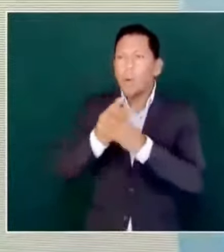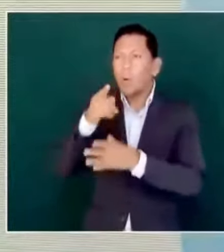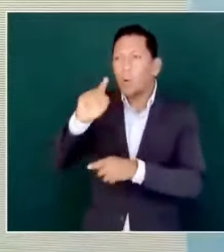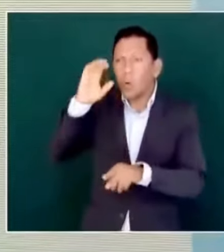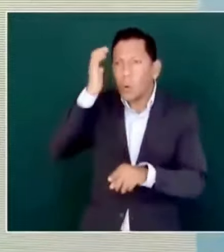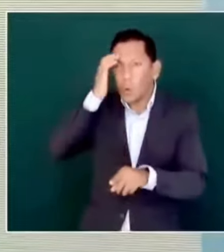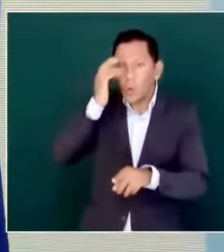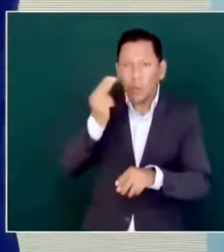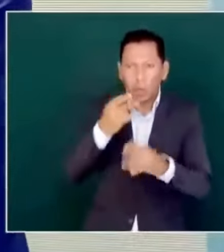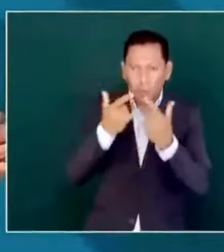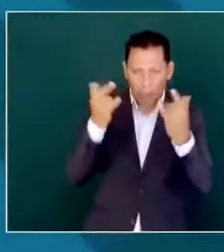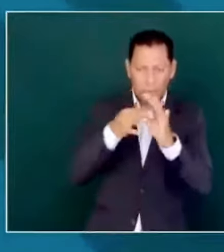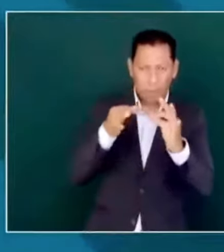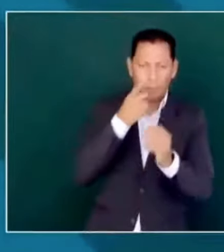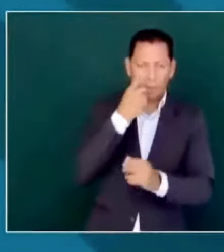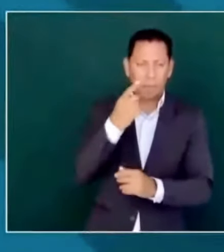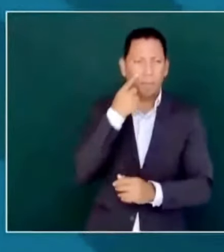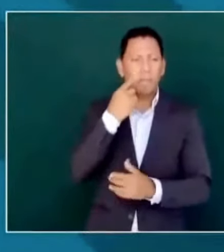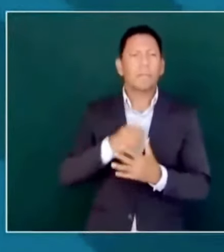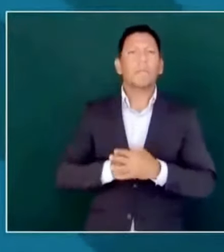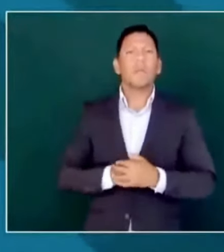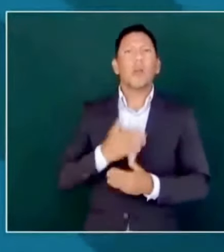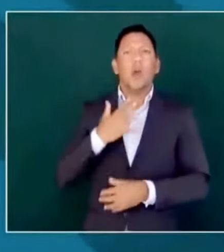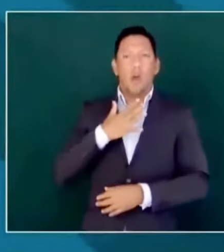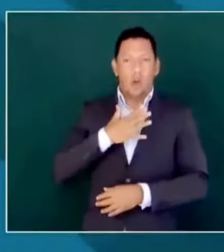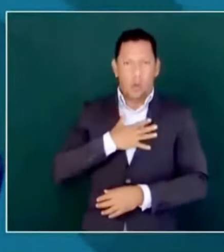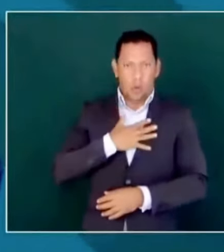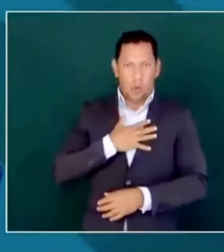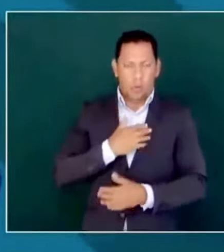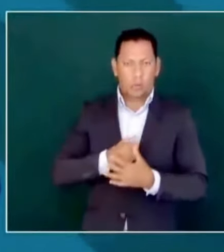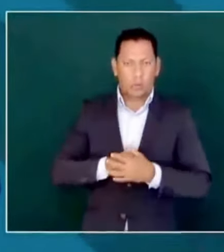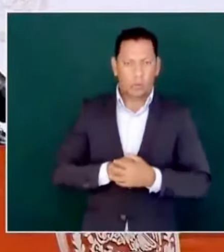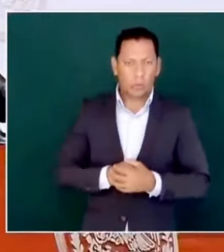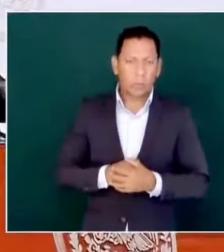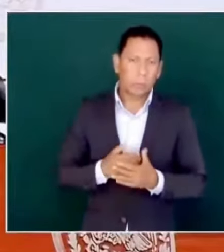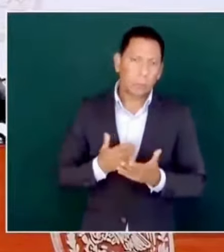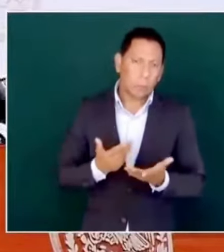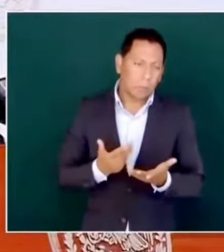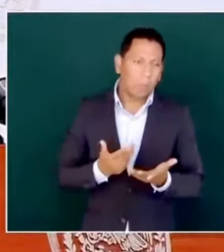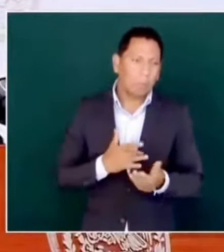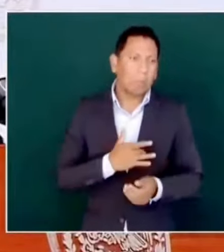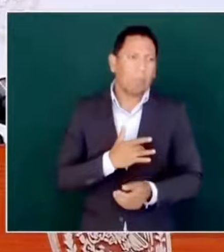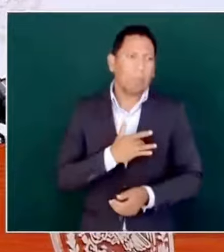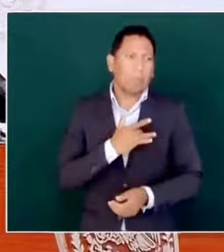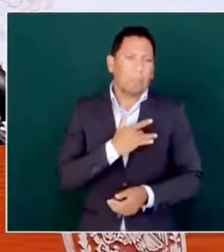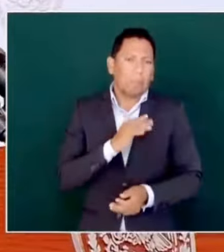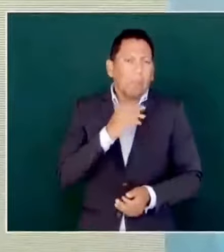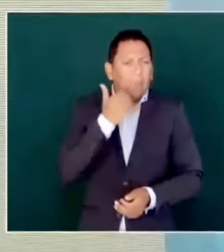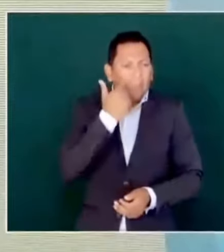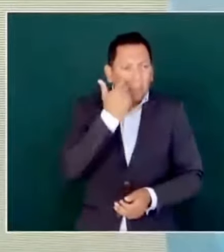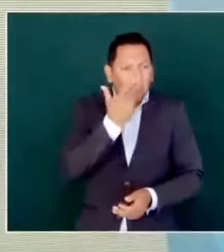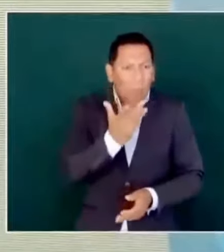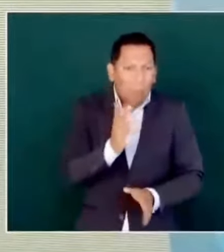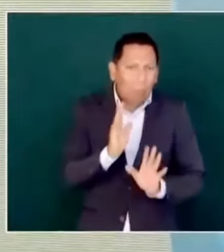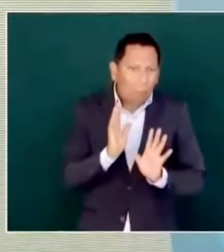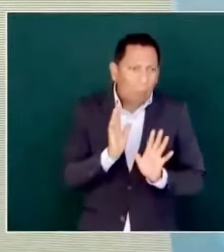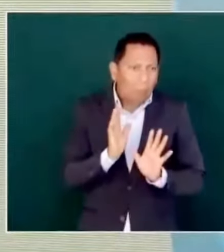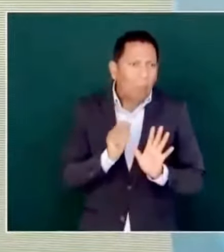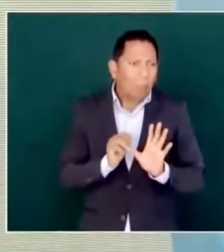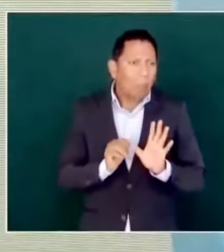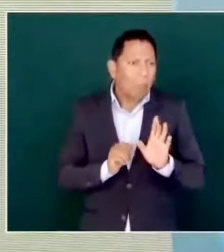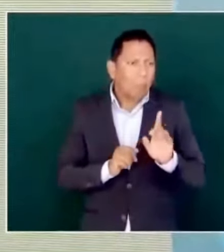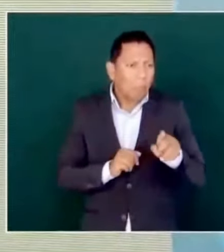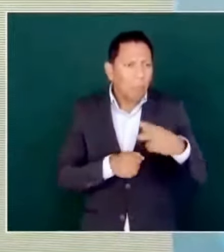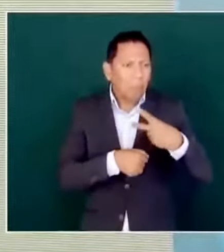Resulta que yo, pues de buena fe, me hacen una entrevista